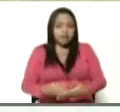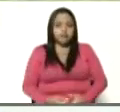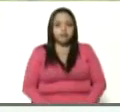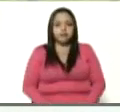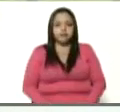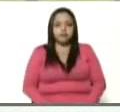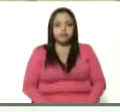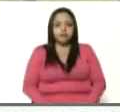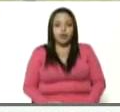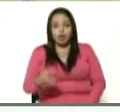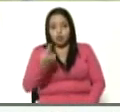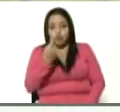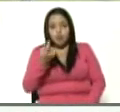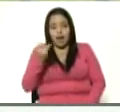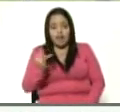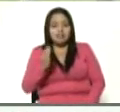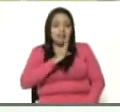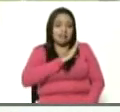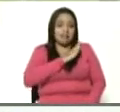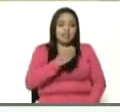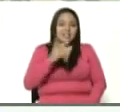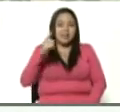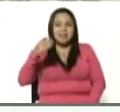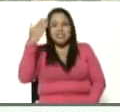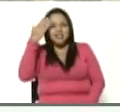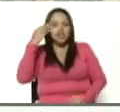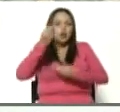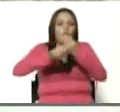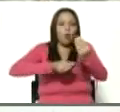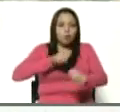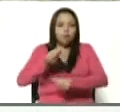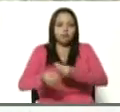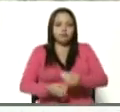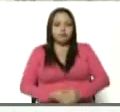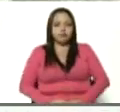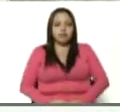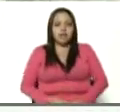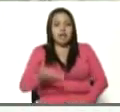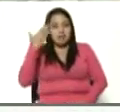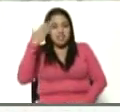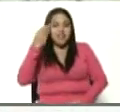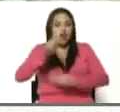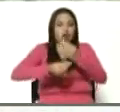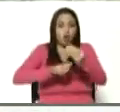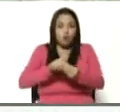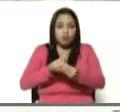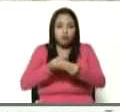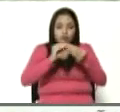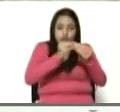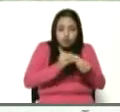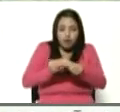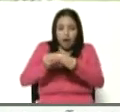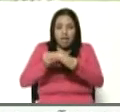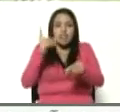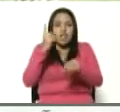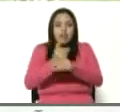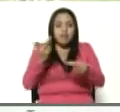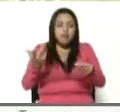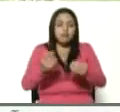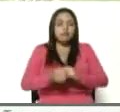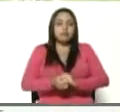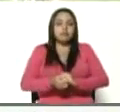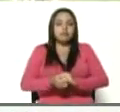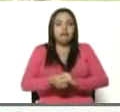no sólo hay que tener con qué, sino hay que saber cómo, y para saber cómo se hace, necesitamos preparar